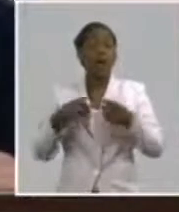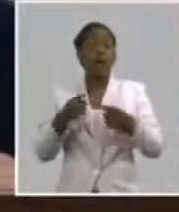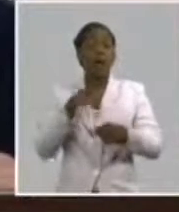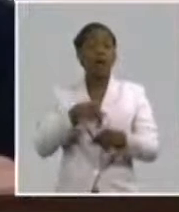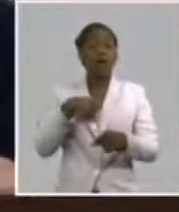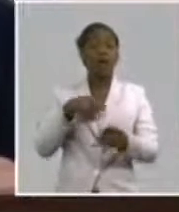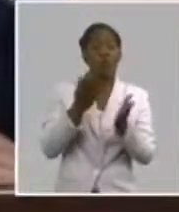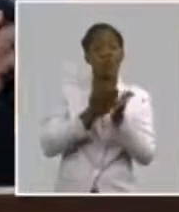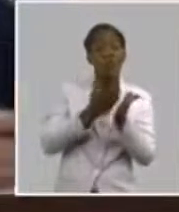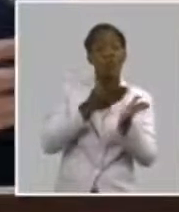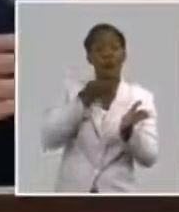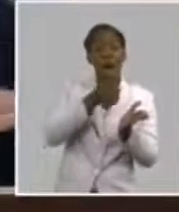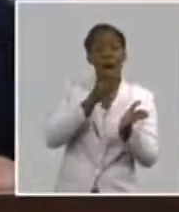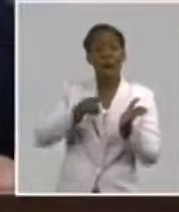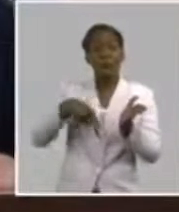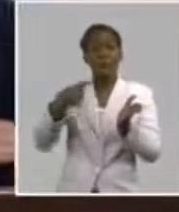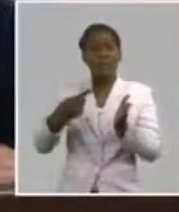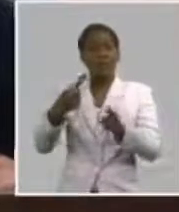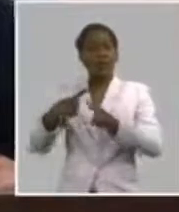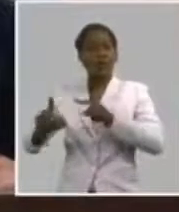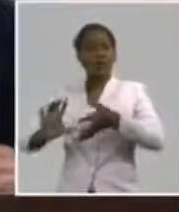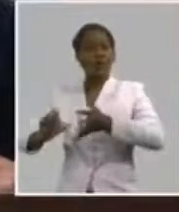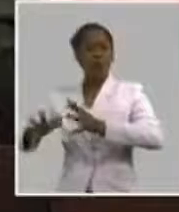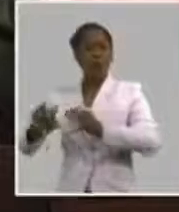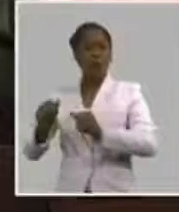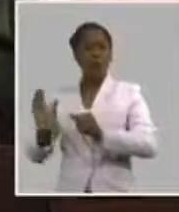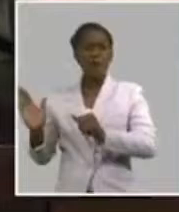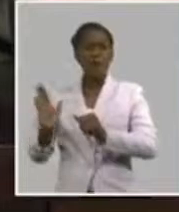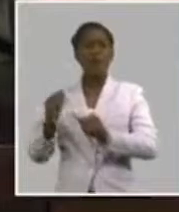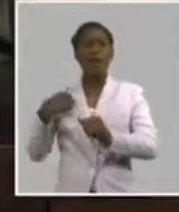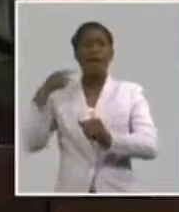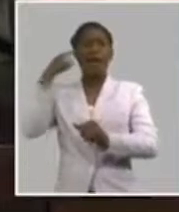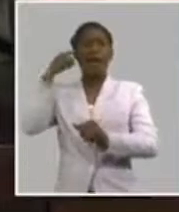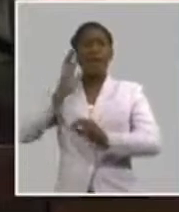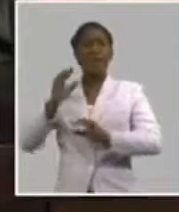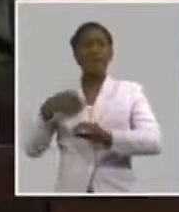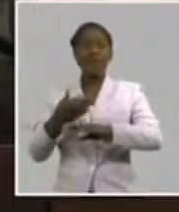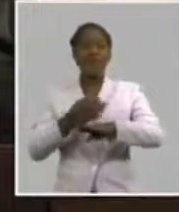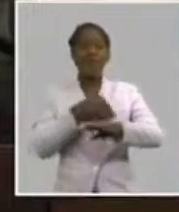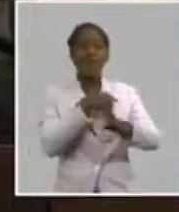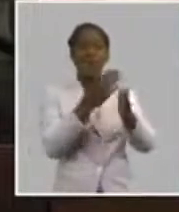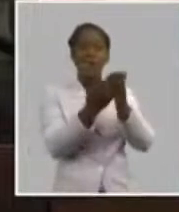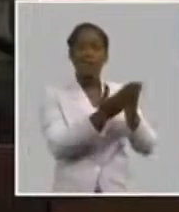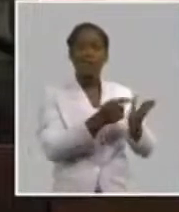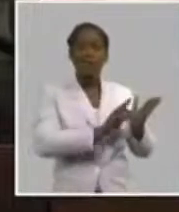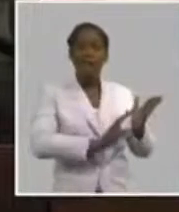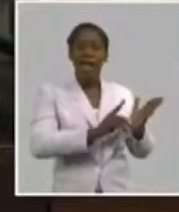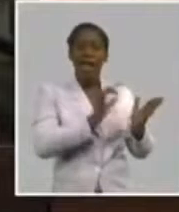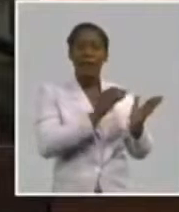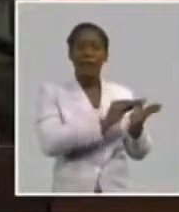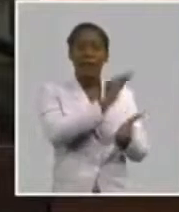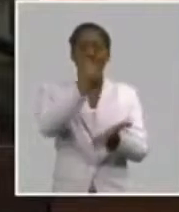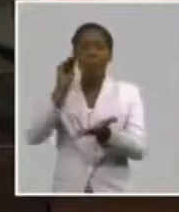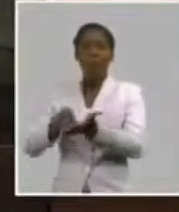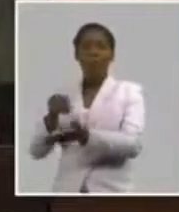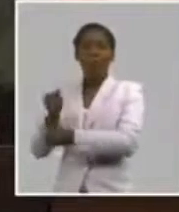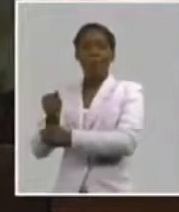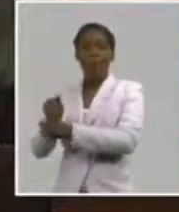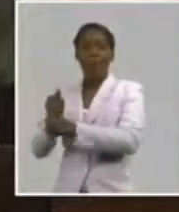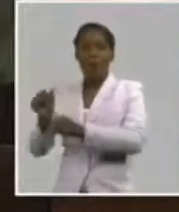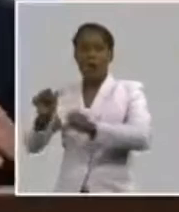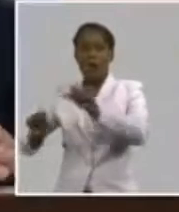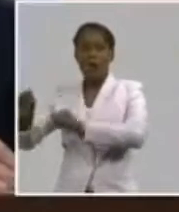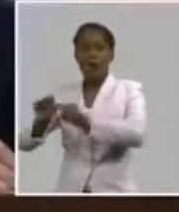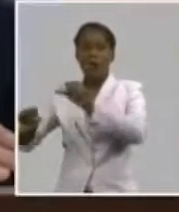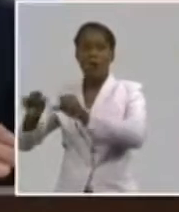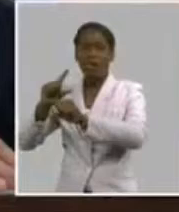aplicarlo de otra manera, o hay que aplicar otros conocimientos. Y el último elemento que quería aportar como parte de las cualidades o de los